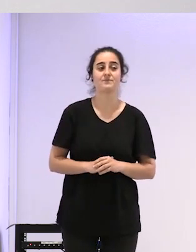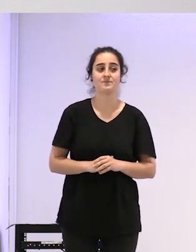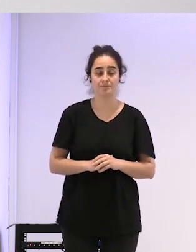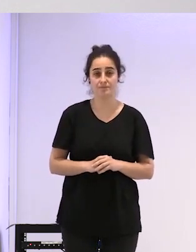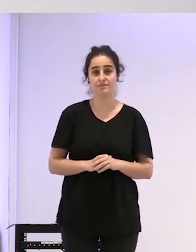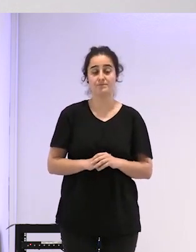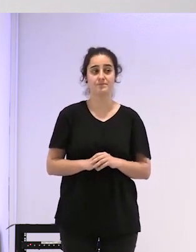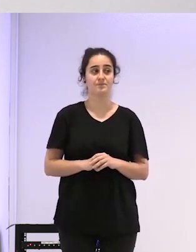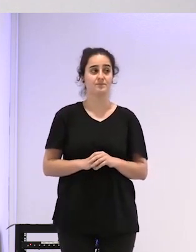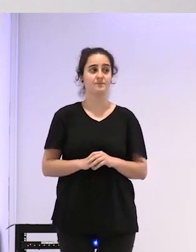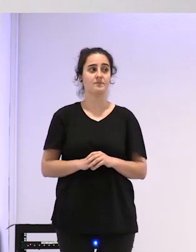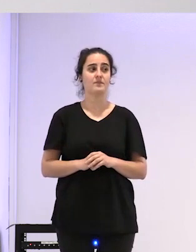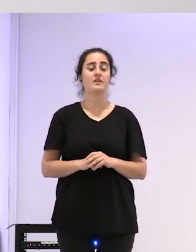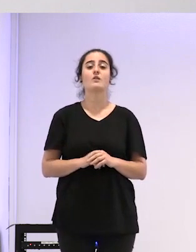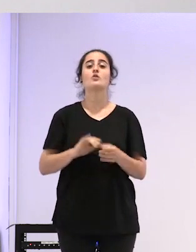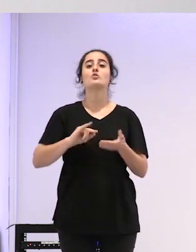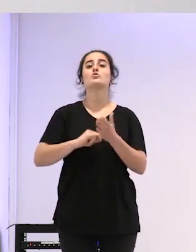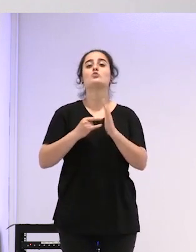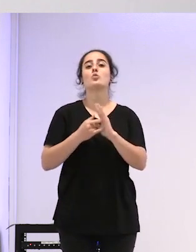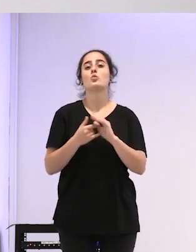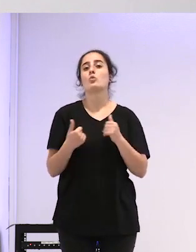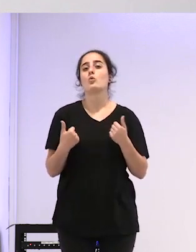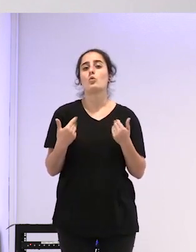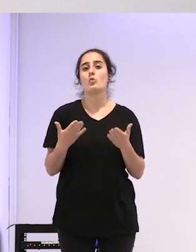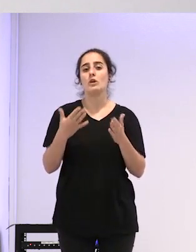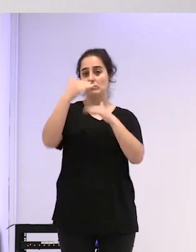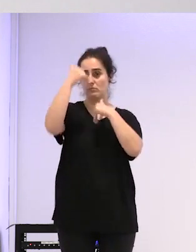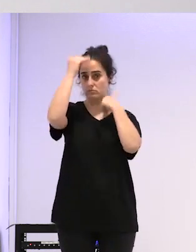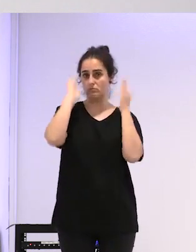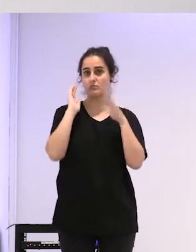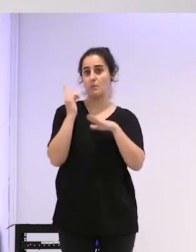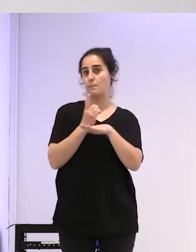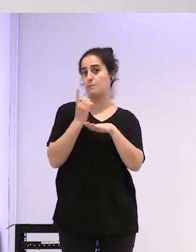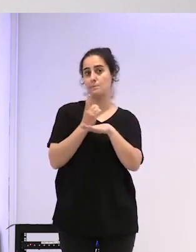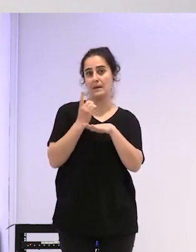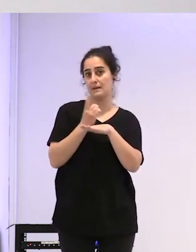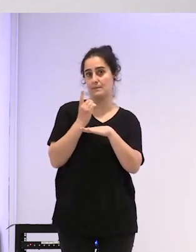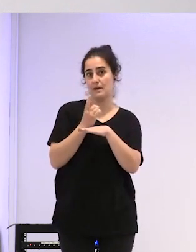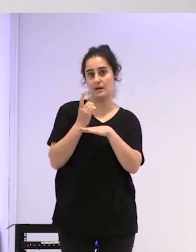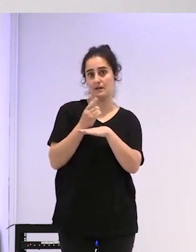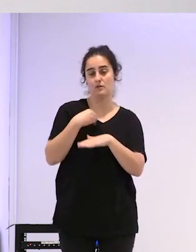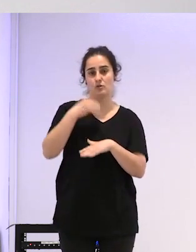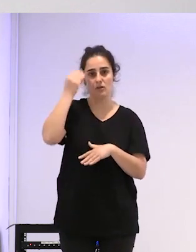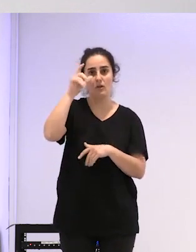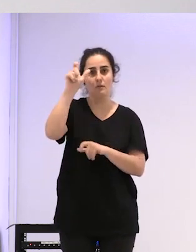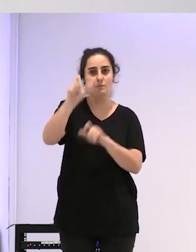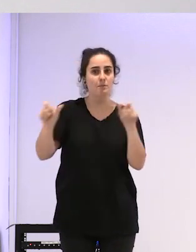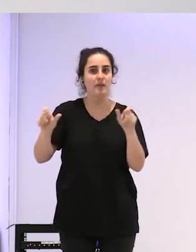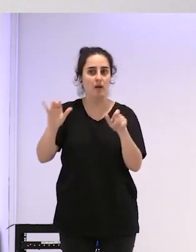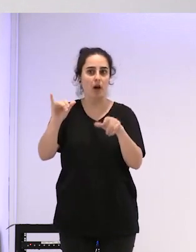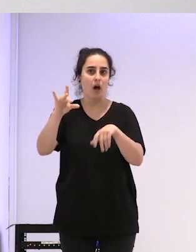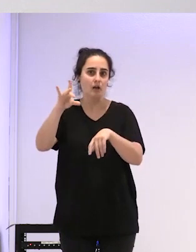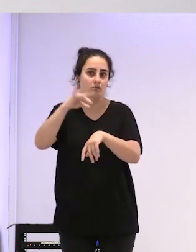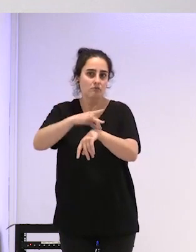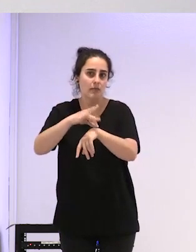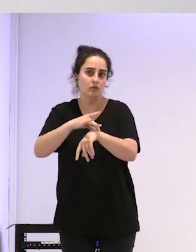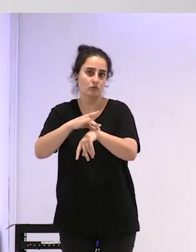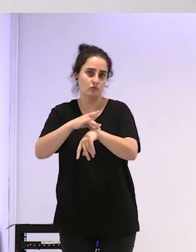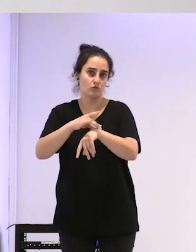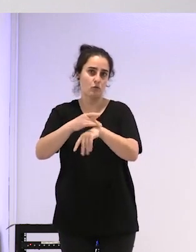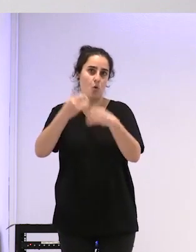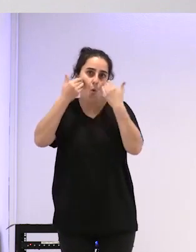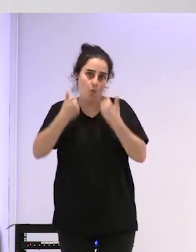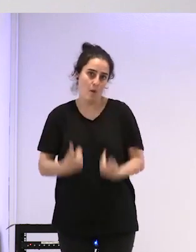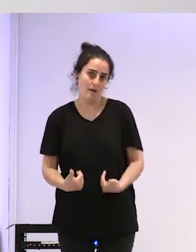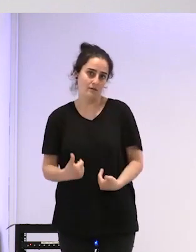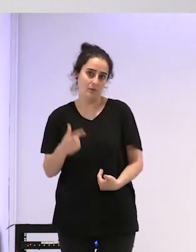la solución es la atención primaria y hay seguro seguro que hay médicos muy humanos que pueden hacerlo y que